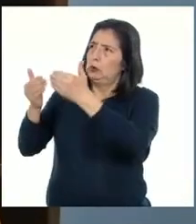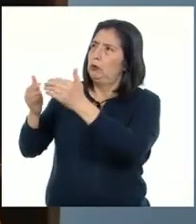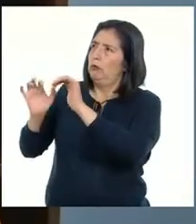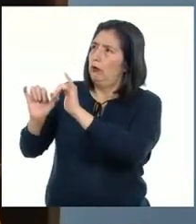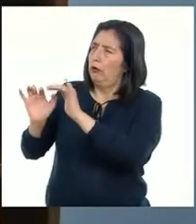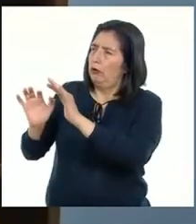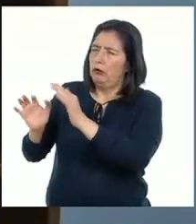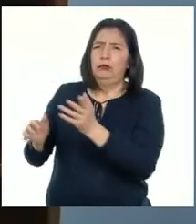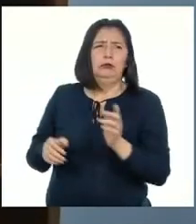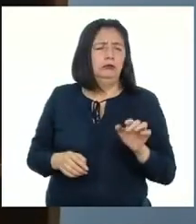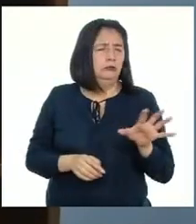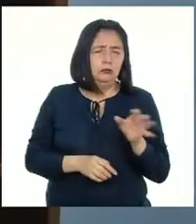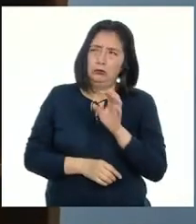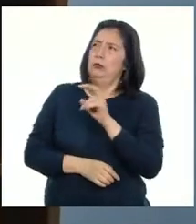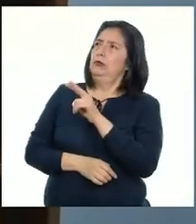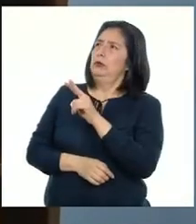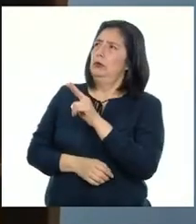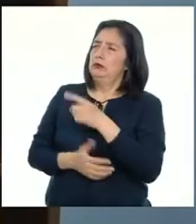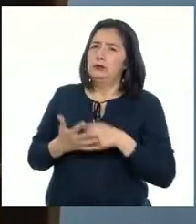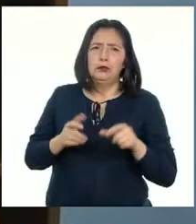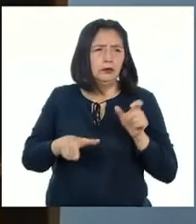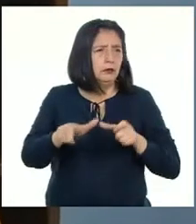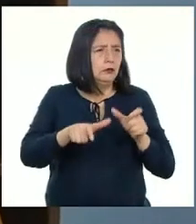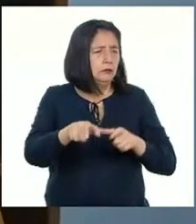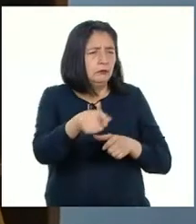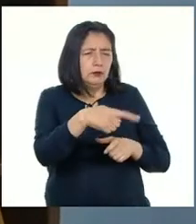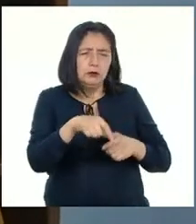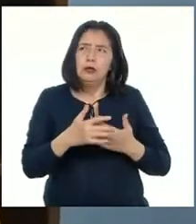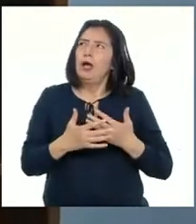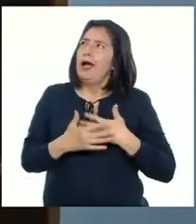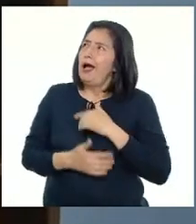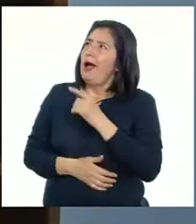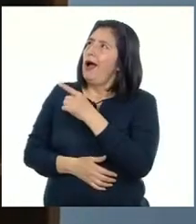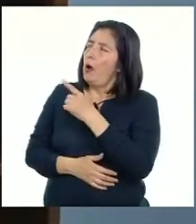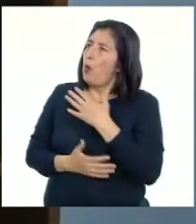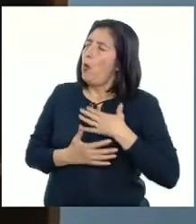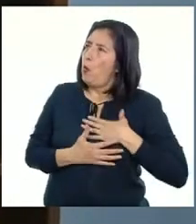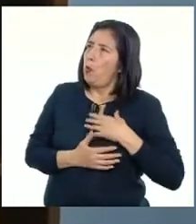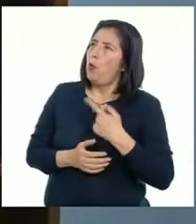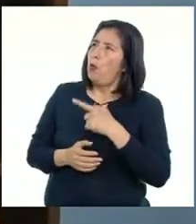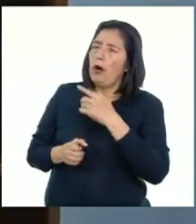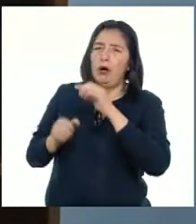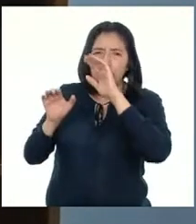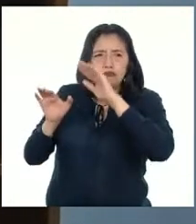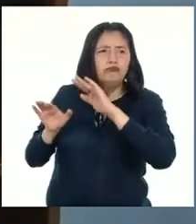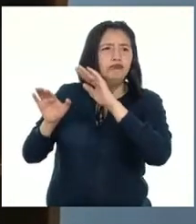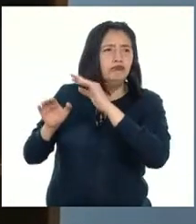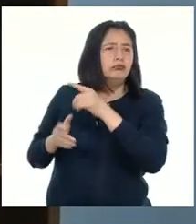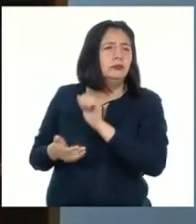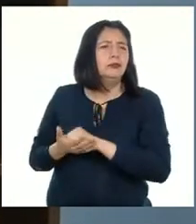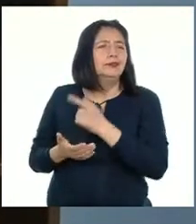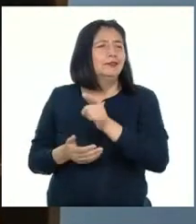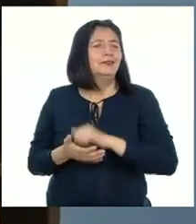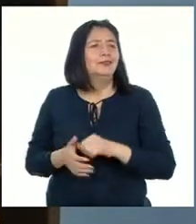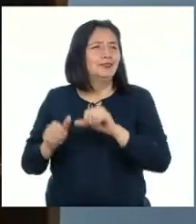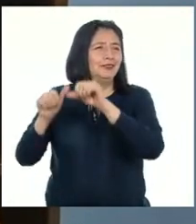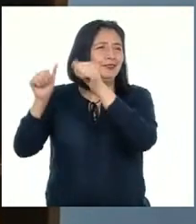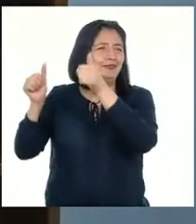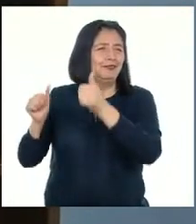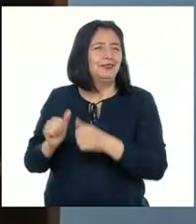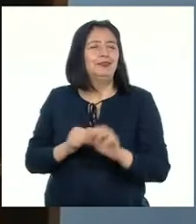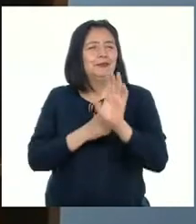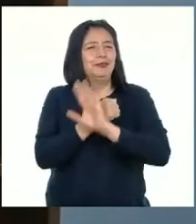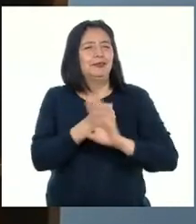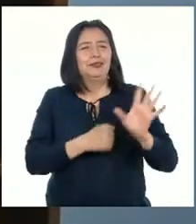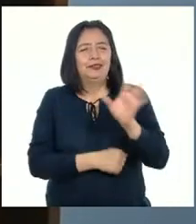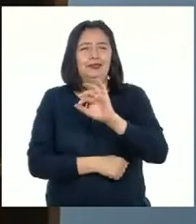insólitos fomentaron la fortaleza de esta devoción Que se va a convertir en la figura protectora de